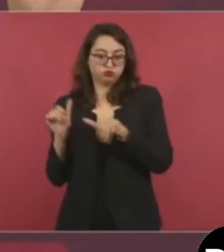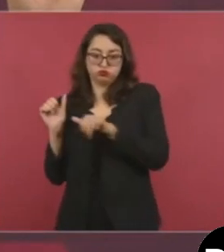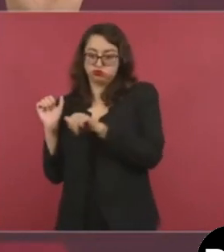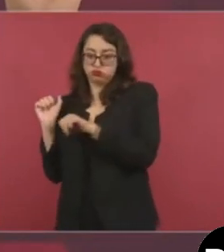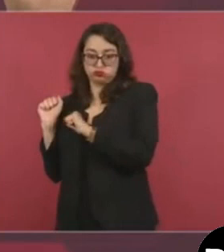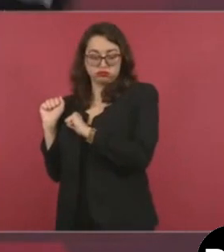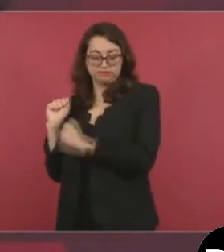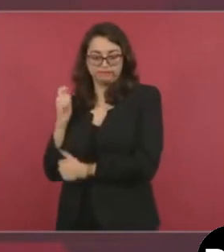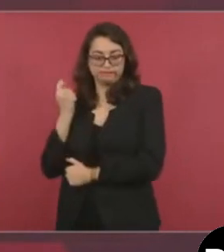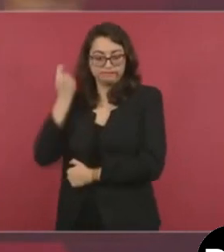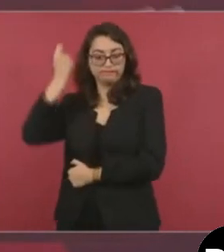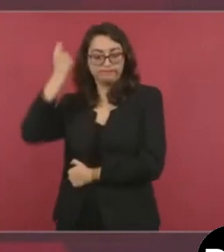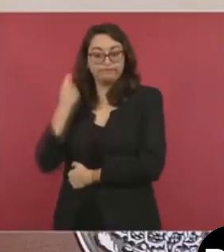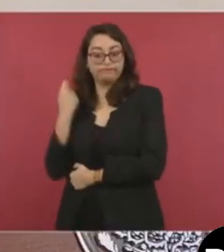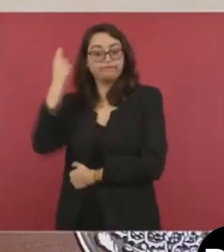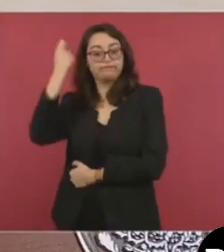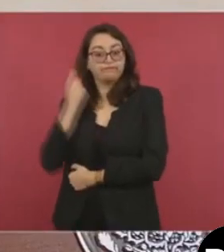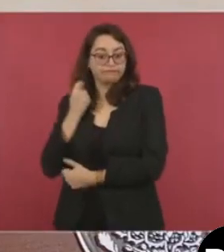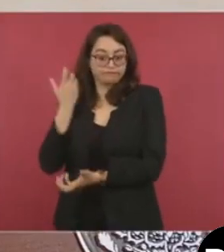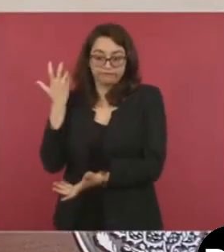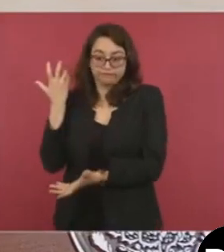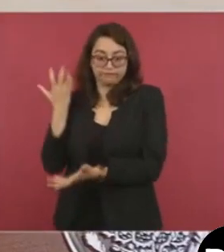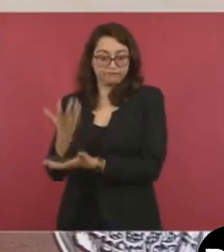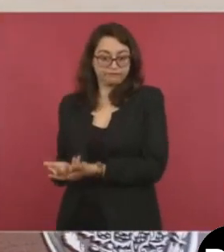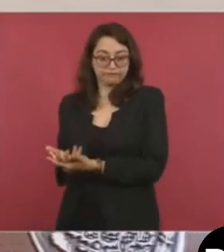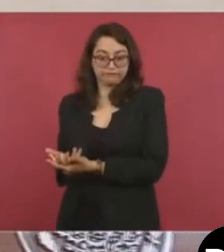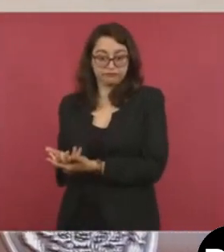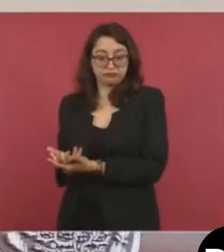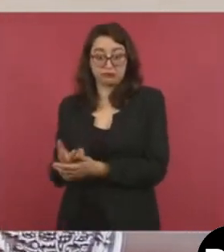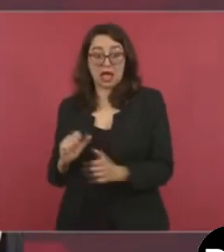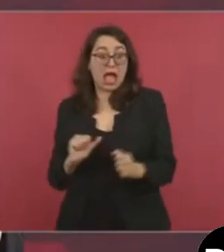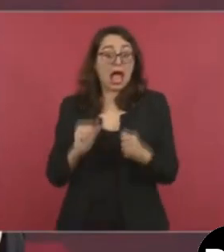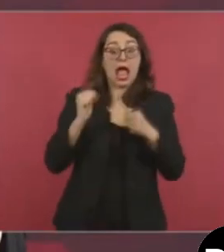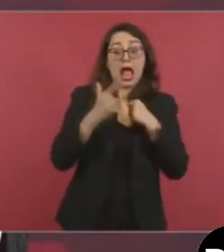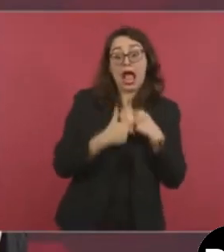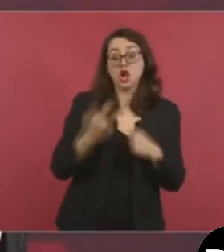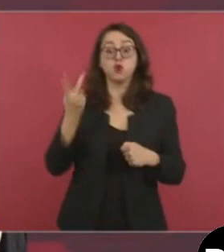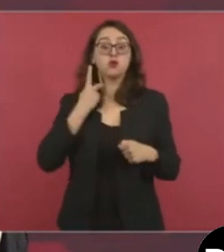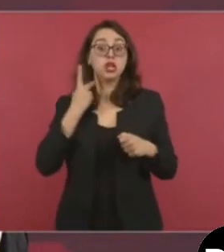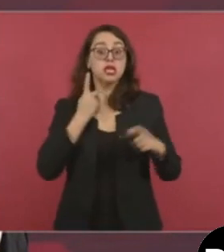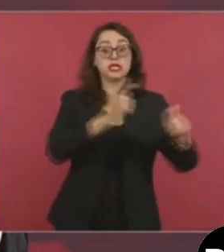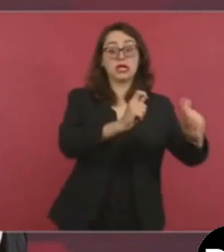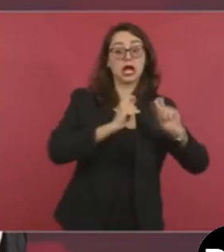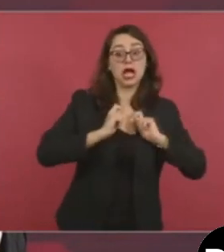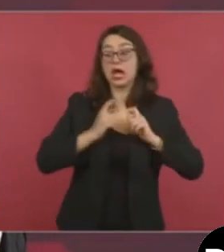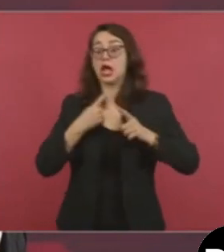y no acepto ningún cargo hacia adelante,